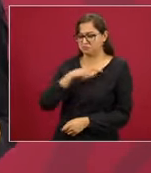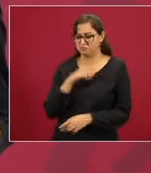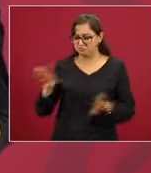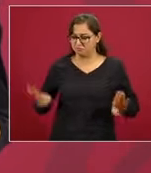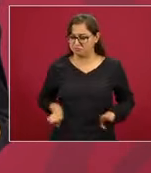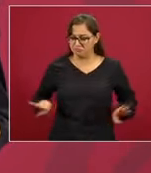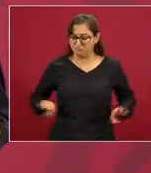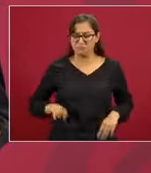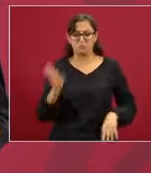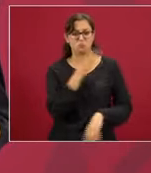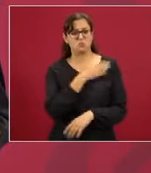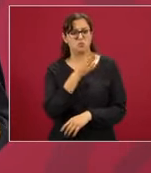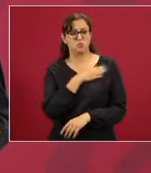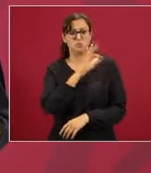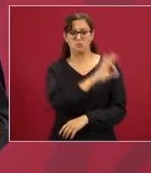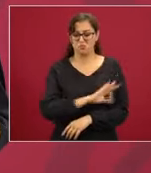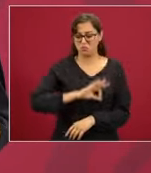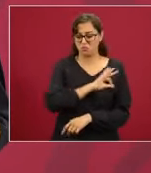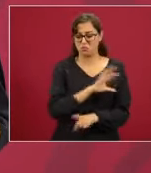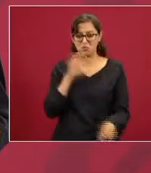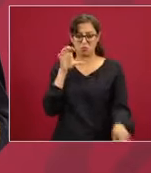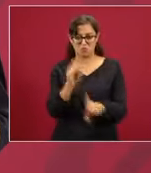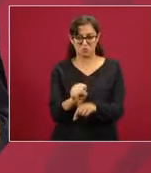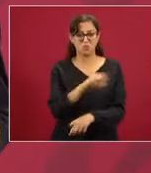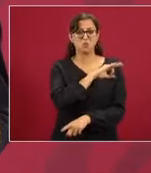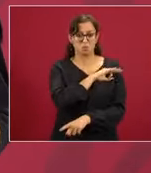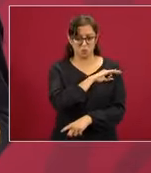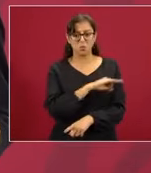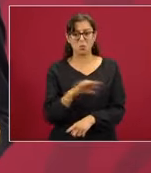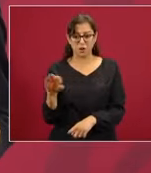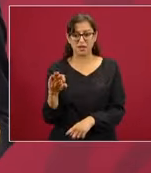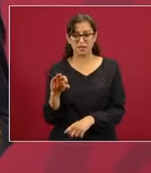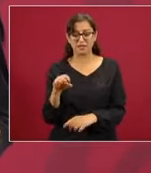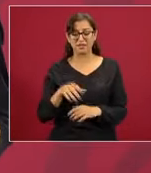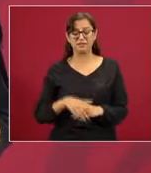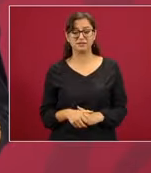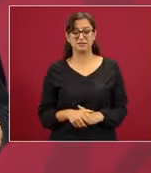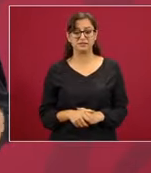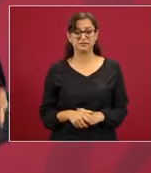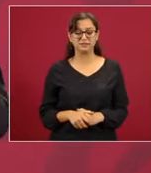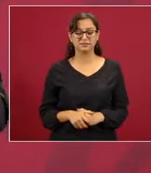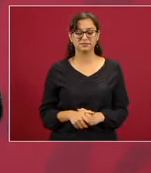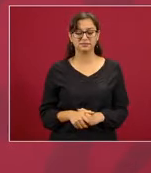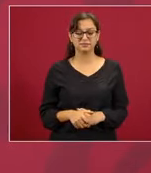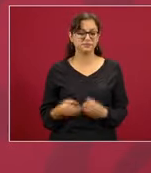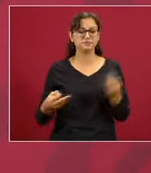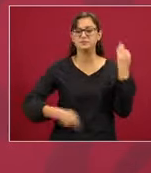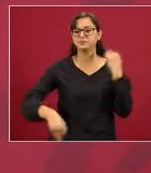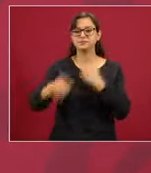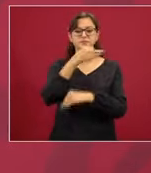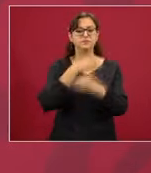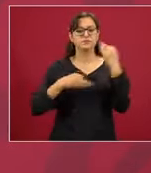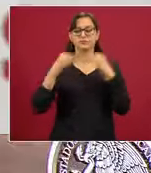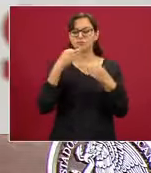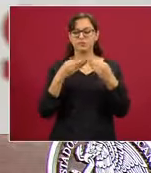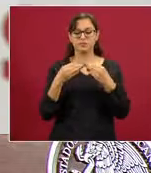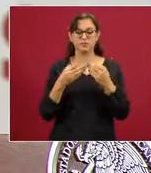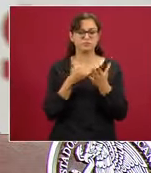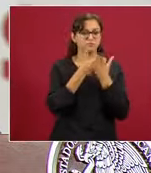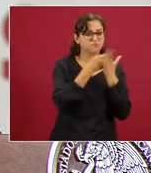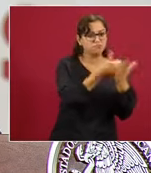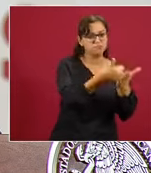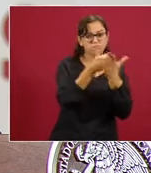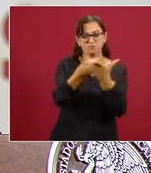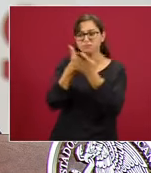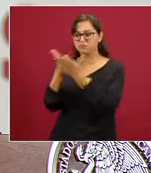y de que todos tenemos que ayudar